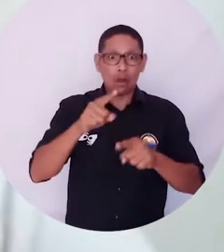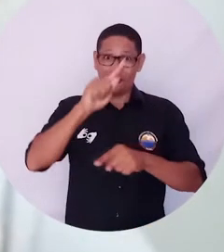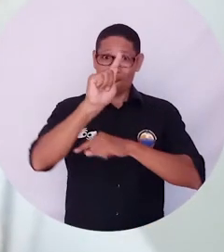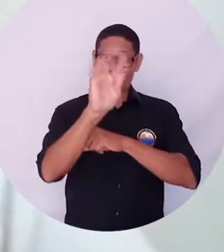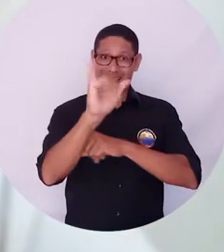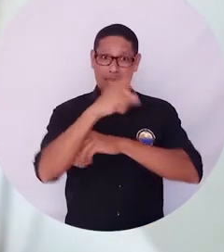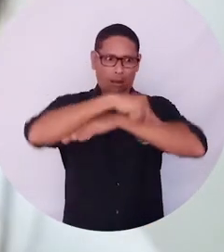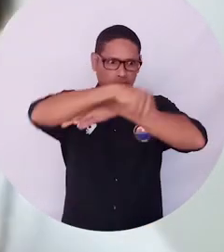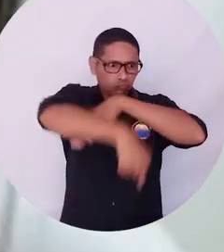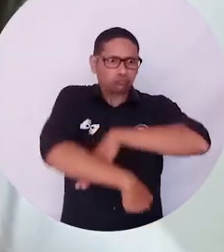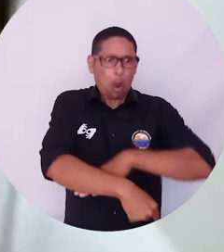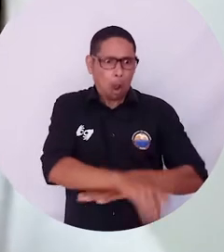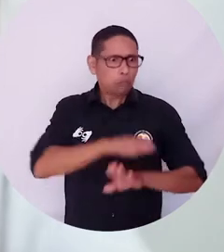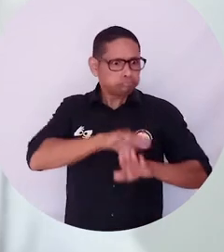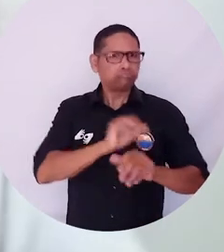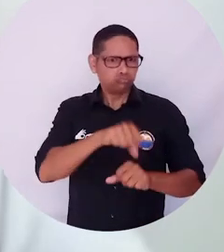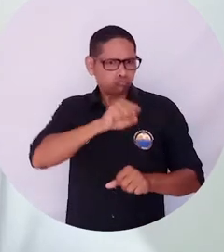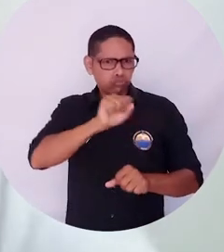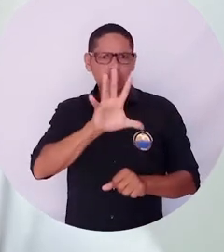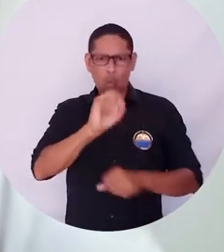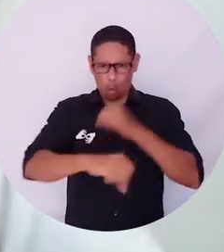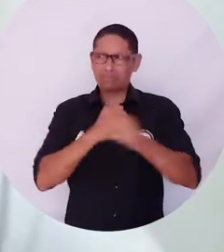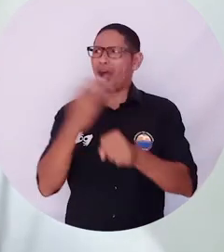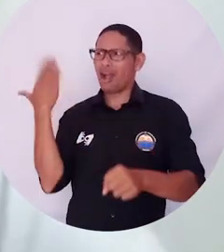¿Qué es el